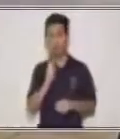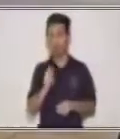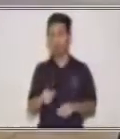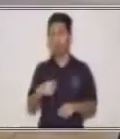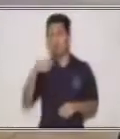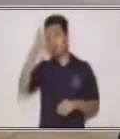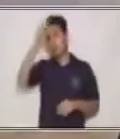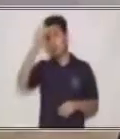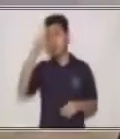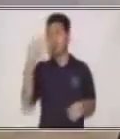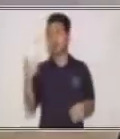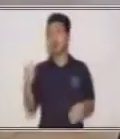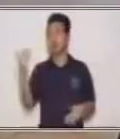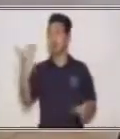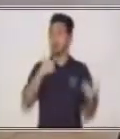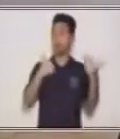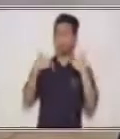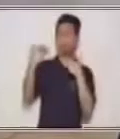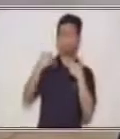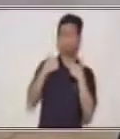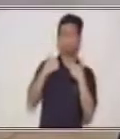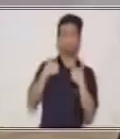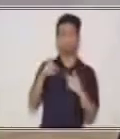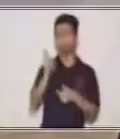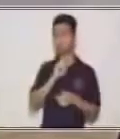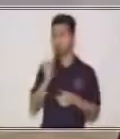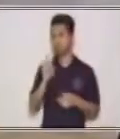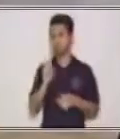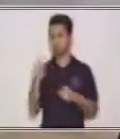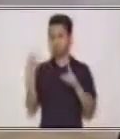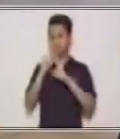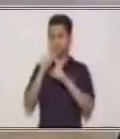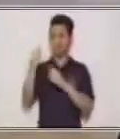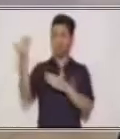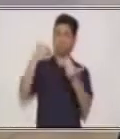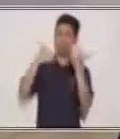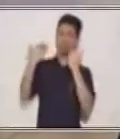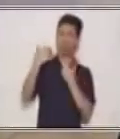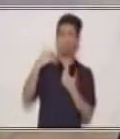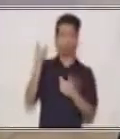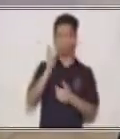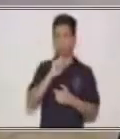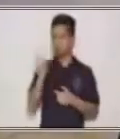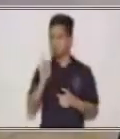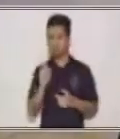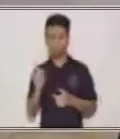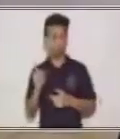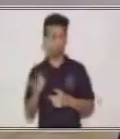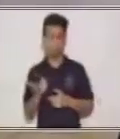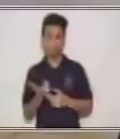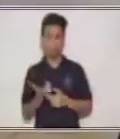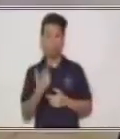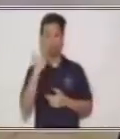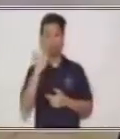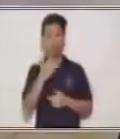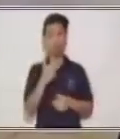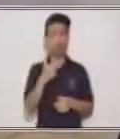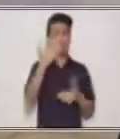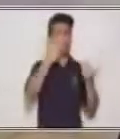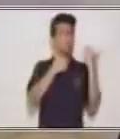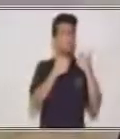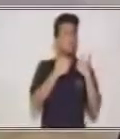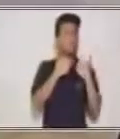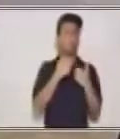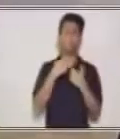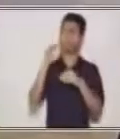nadie nos puede hacer daño, ni con palabras, ni con golpes. Y que si algo de esto nos pasa, debemos avisar y hablarle a alguien para